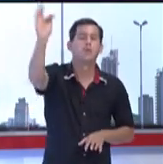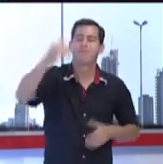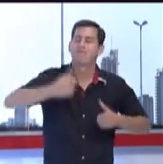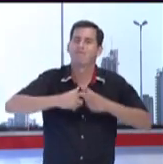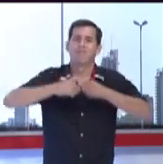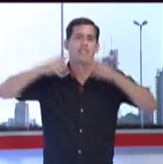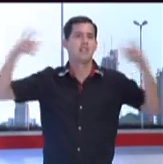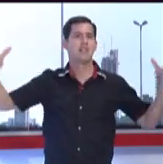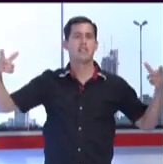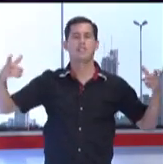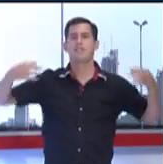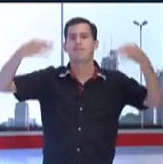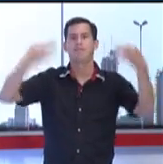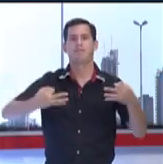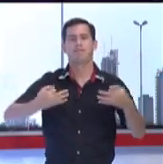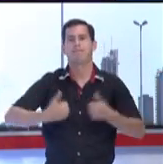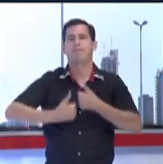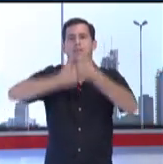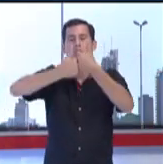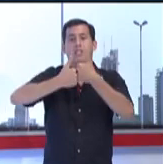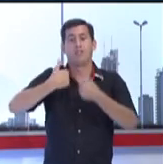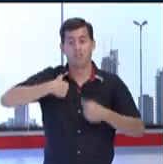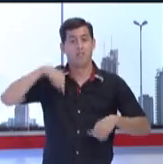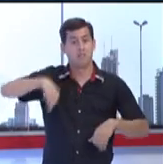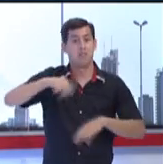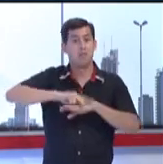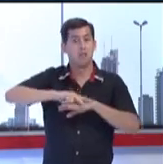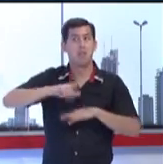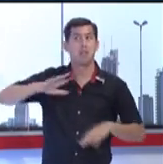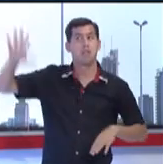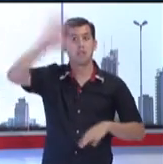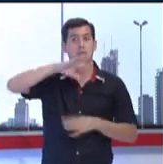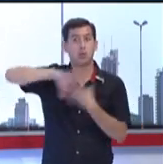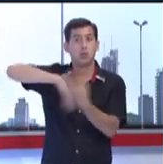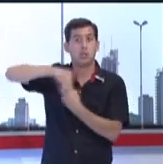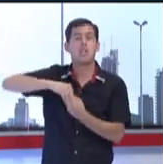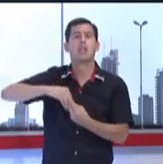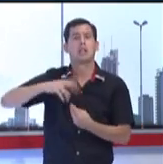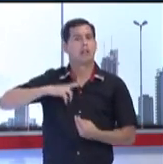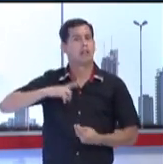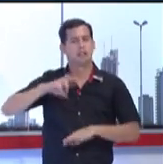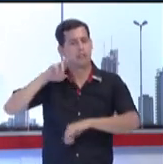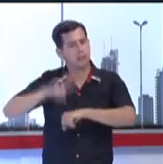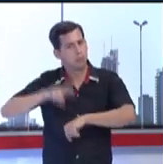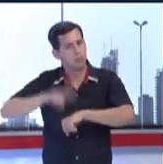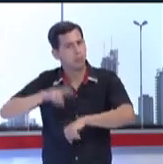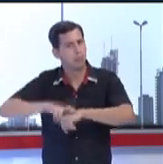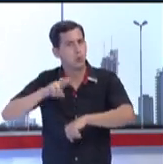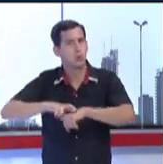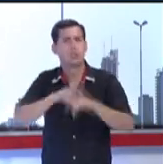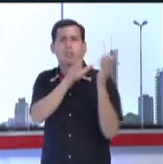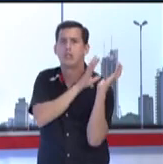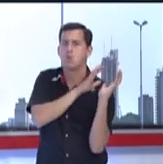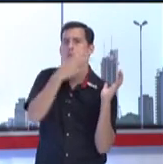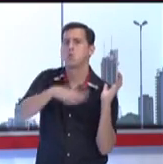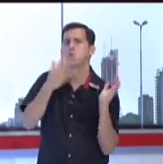grande, ¿sí? Nosotros como sociedad creo que tenemos la mayor responsabilidad, porque en el caso de las personas